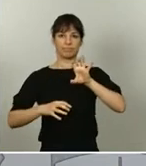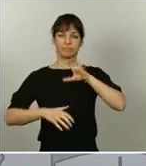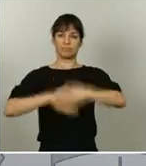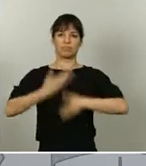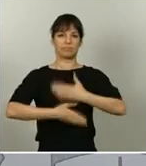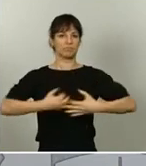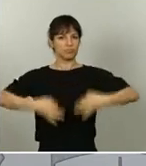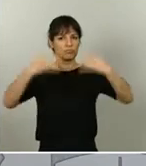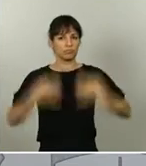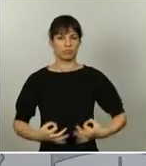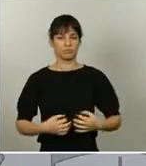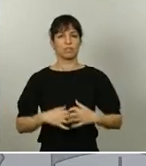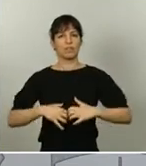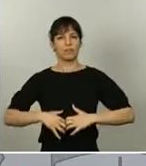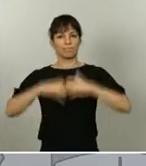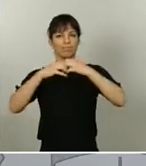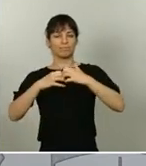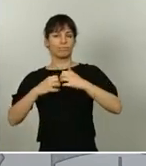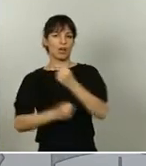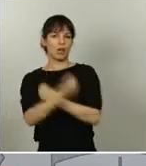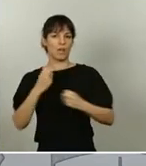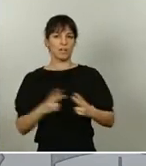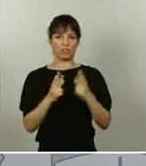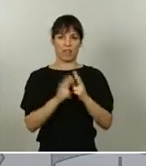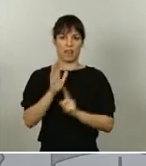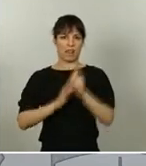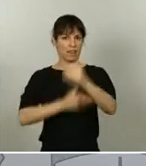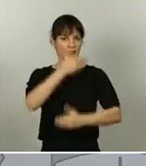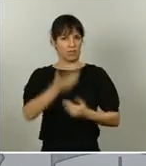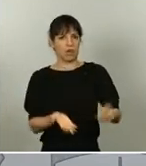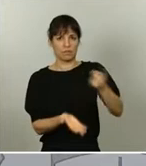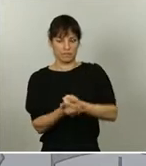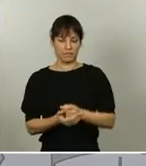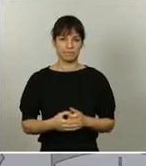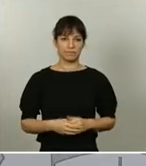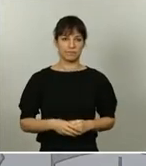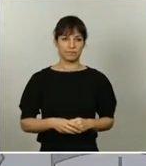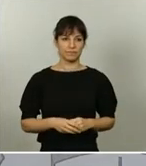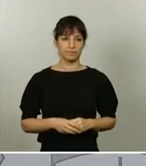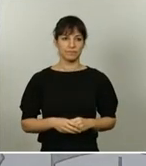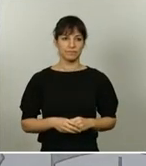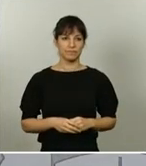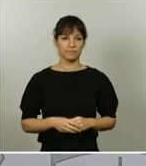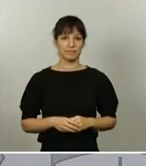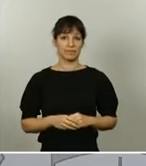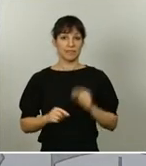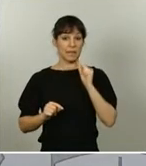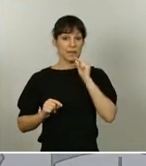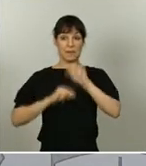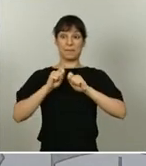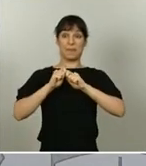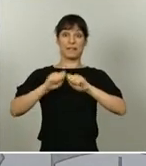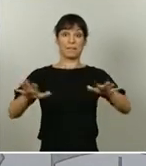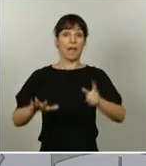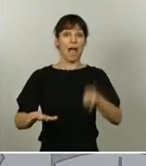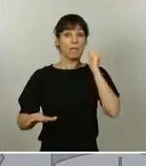reconstrucción y la recuperación económica y social de España. La amenaza de la pandemia, como saben ustedes, sigue presente. La pandemia no ha